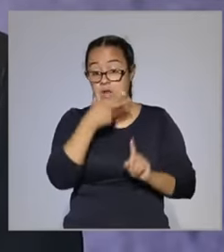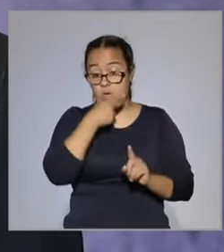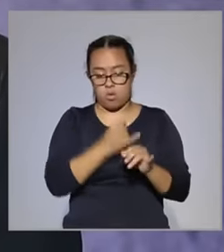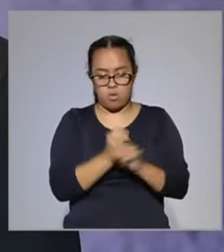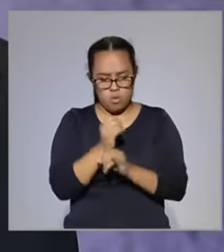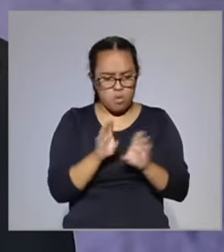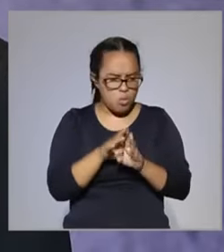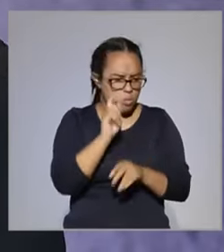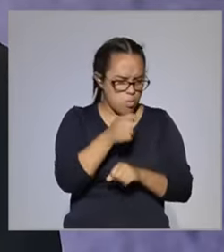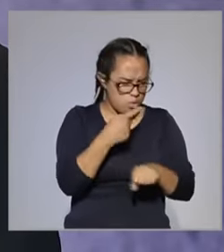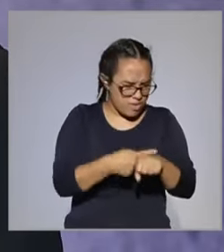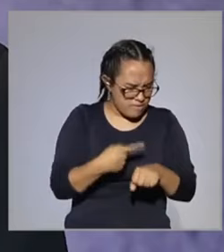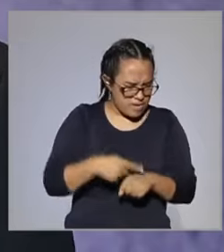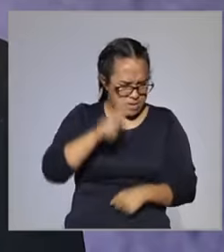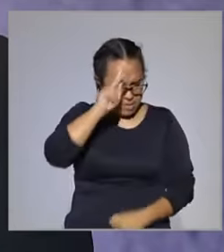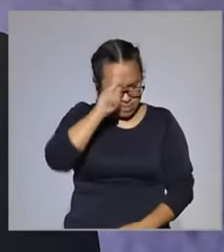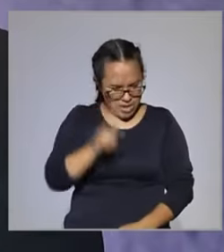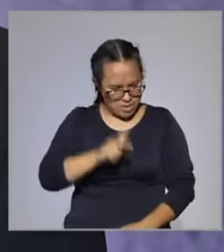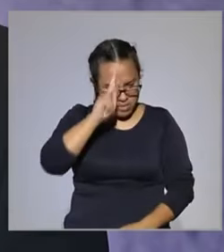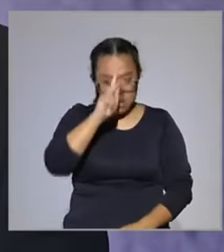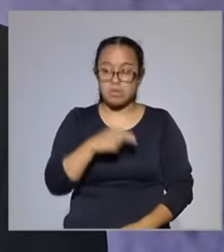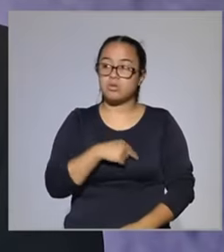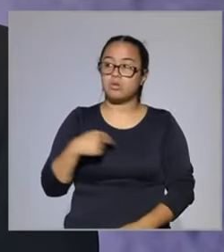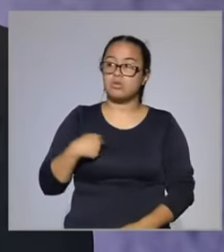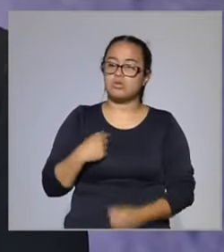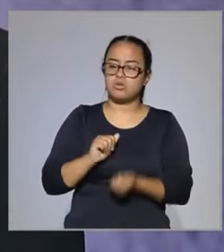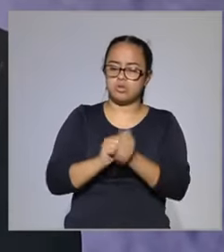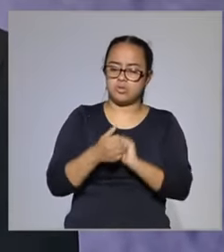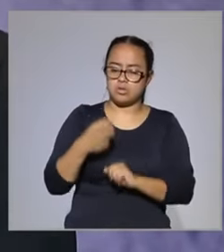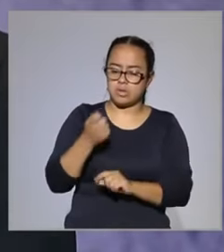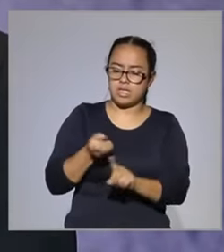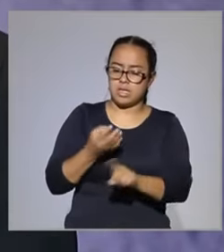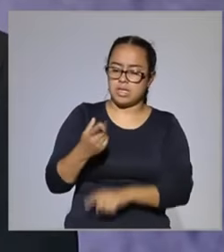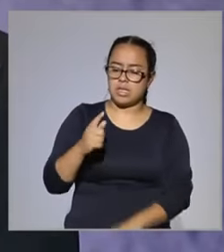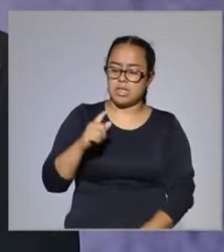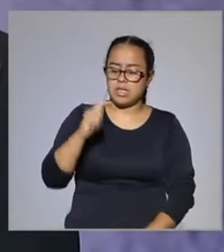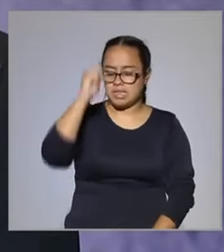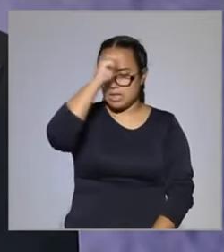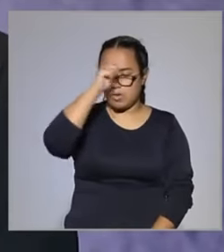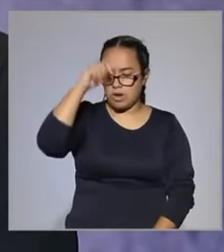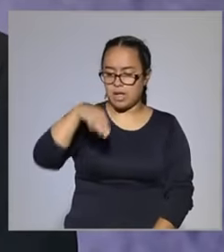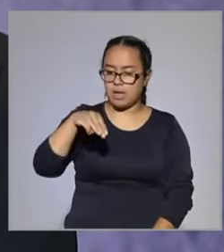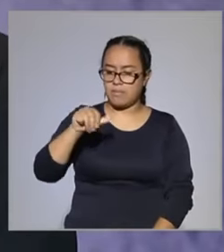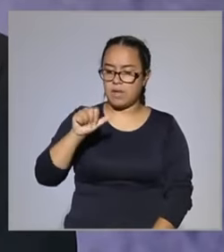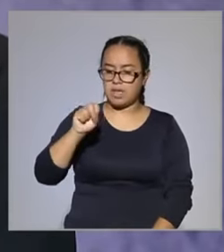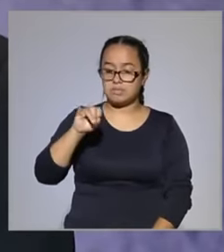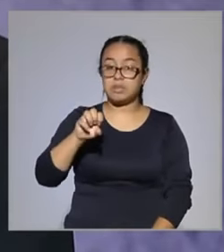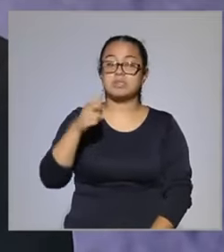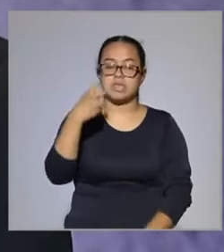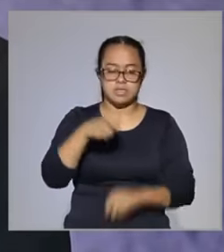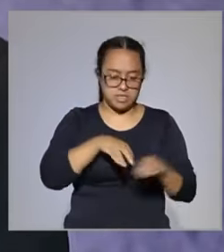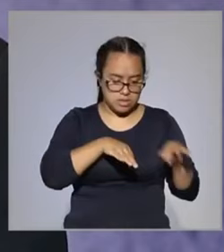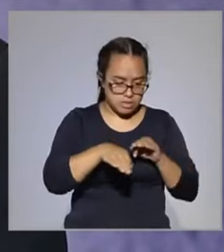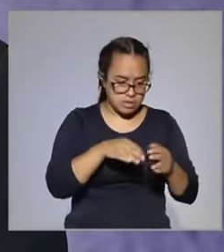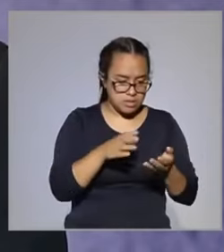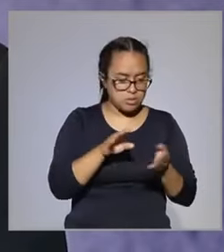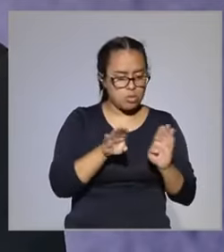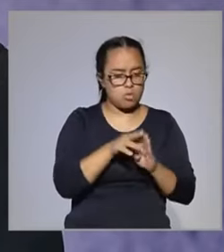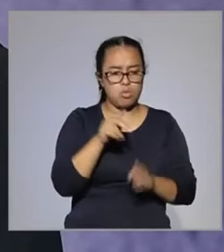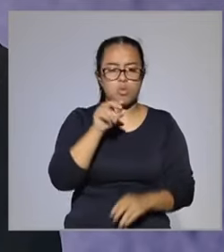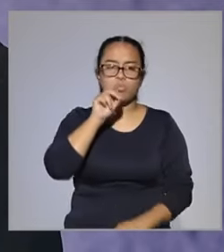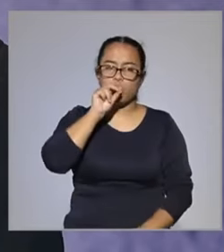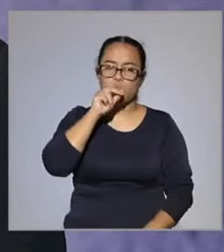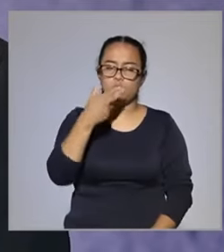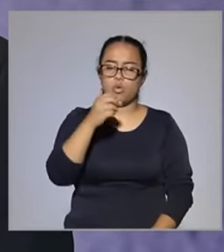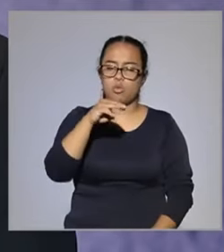sobre las enfermedades crónicas, lo que nosotros llamamos la teoría de los miasmas, con sus trabajos él proyectó la homeopatía a nivel universal, a